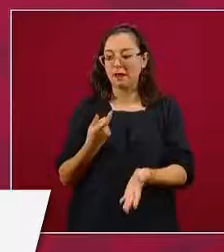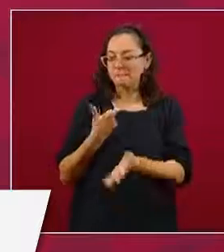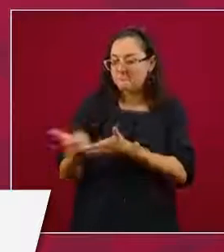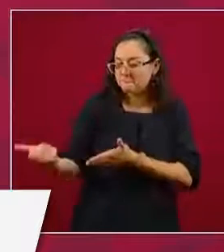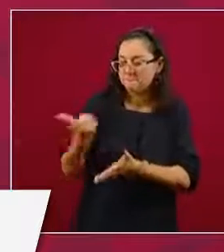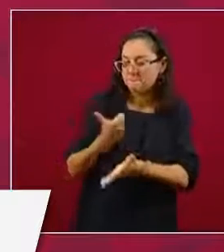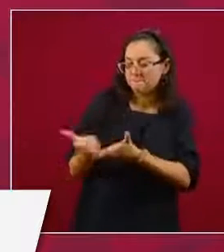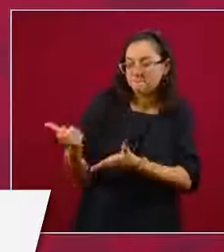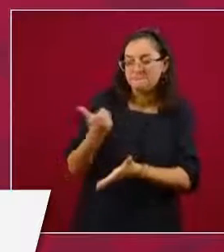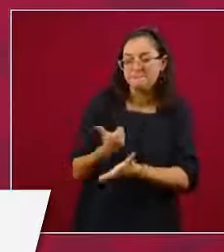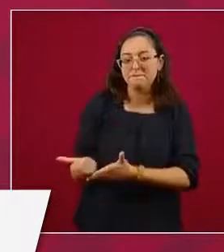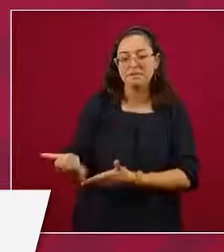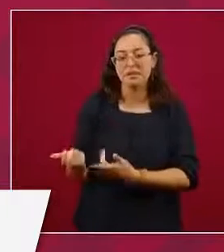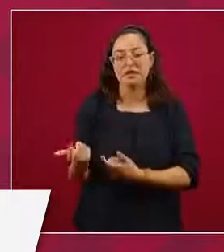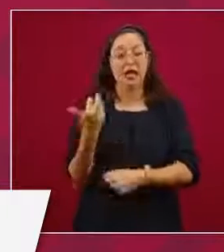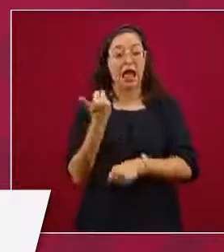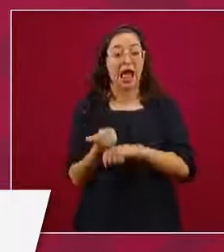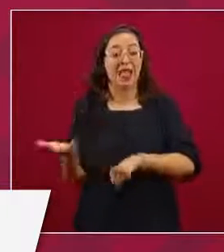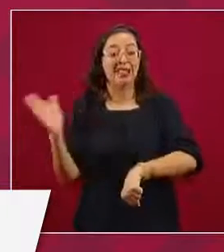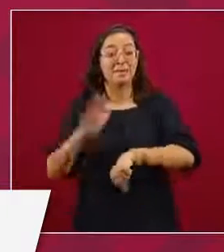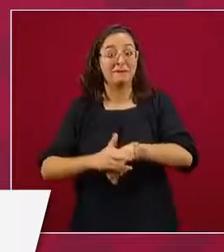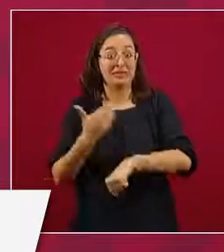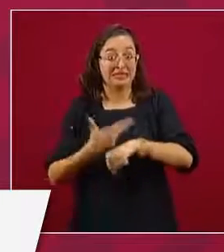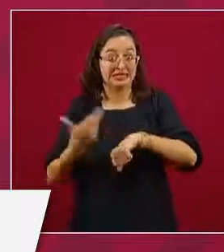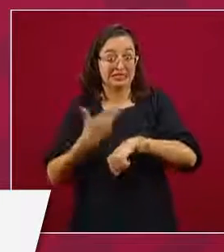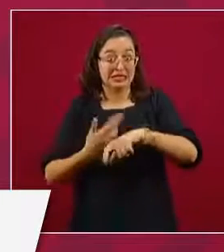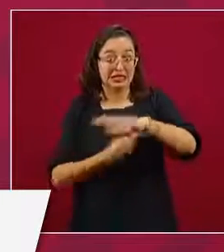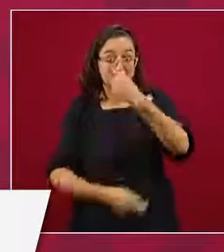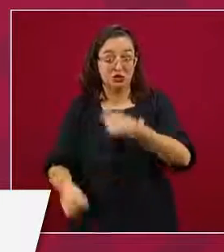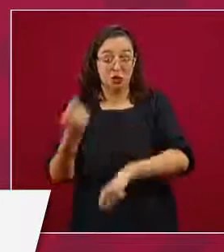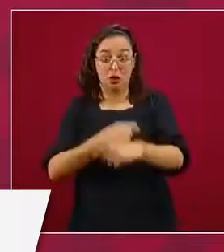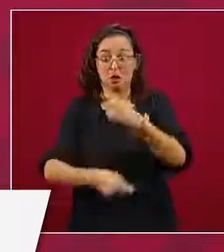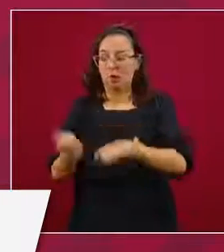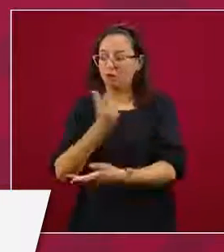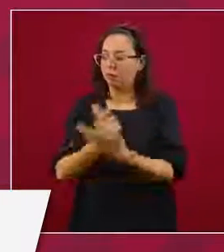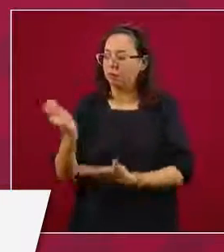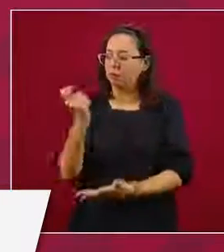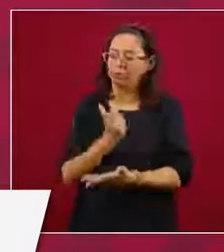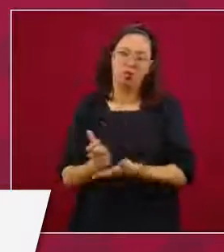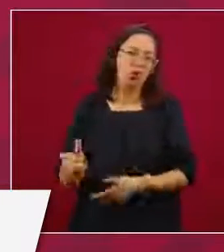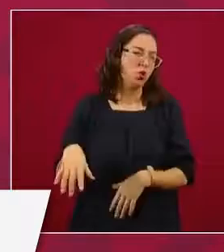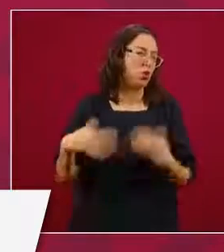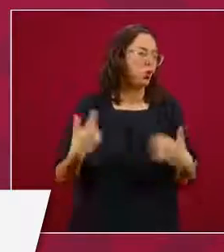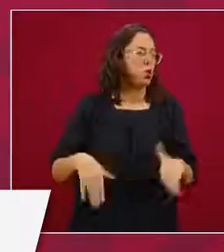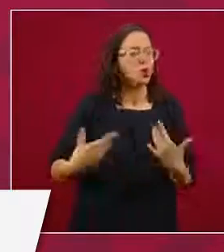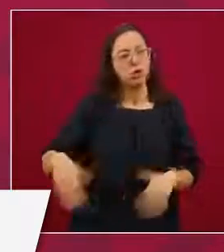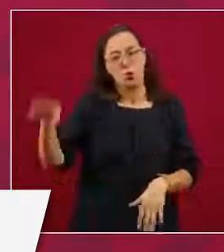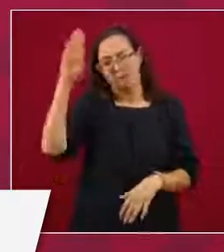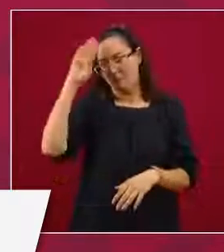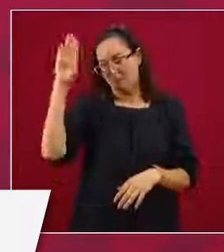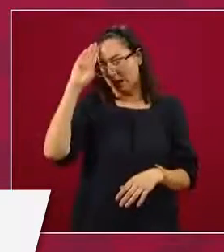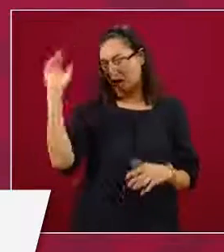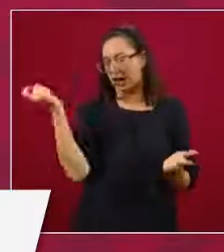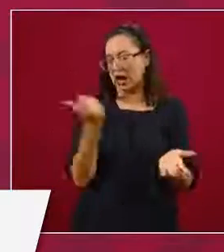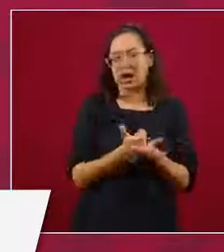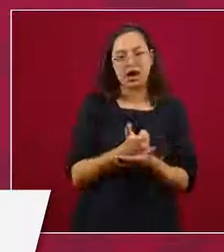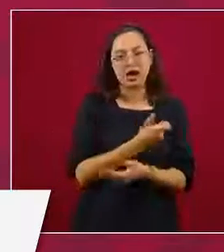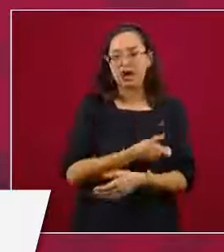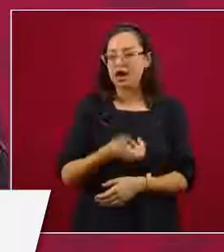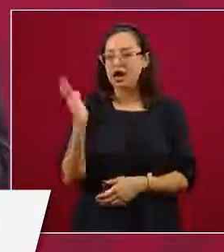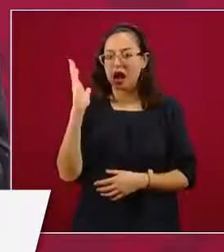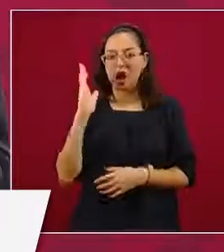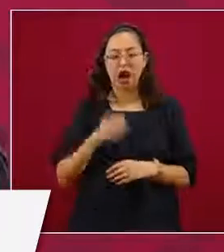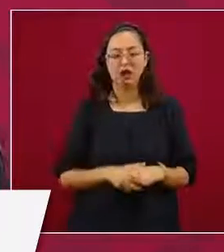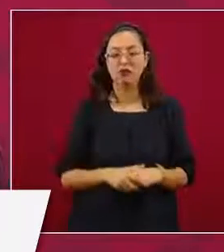por el manejo de los fondos eran muy elevados, México era de los países